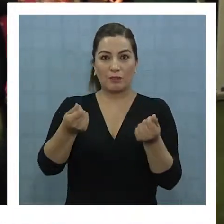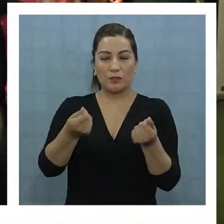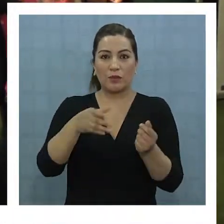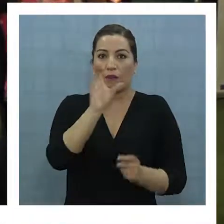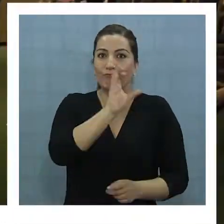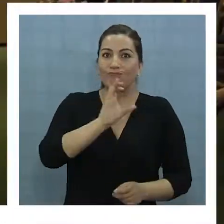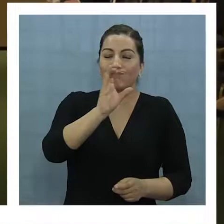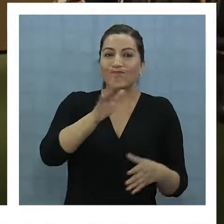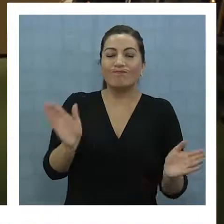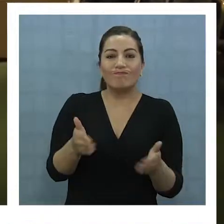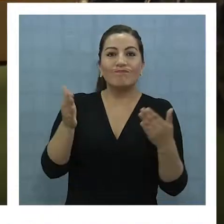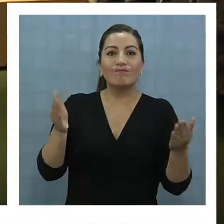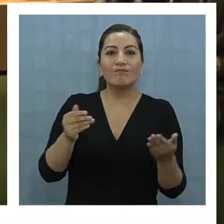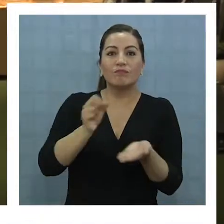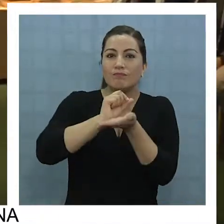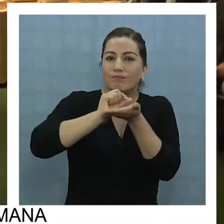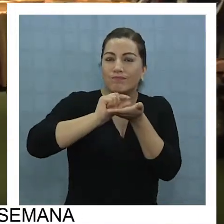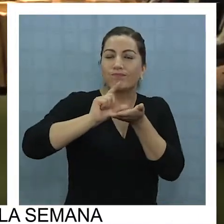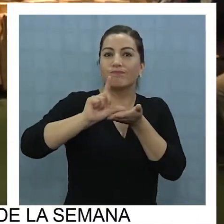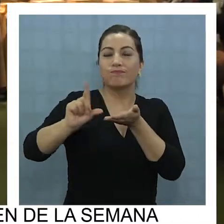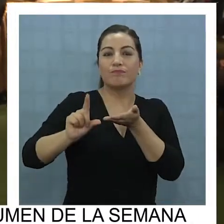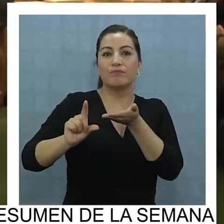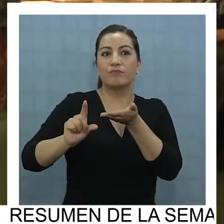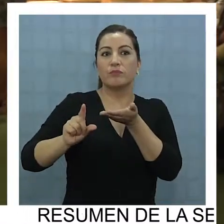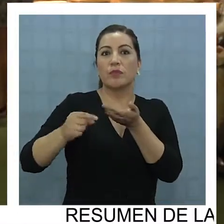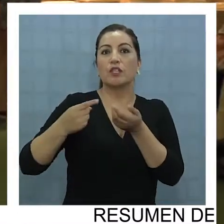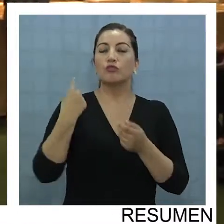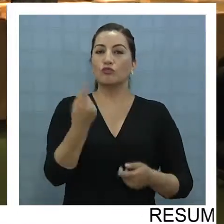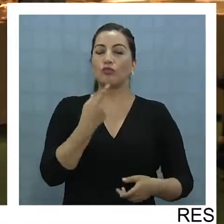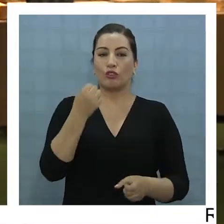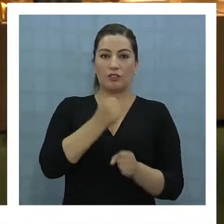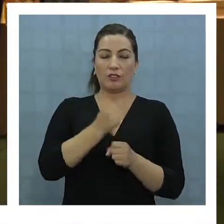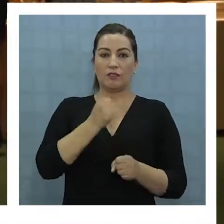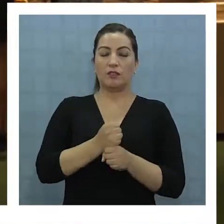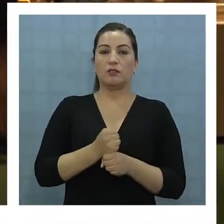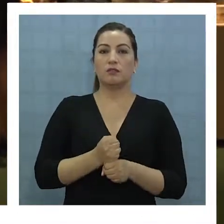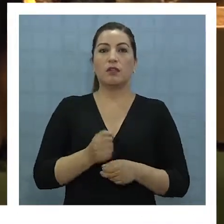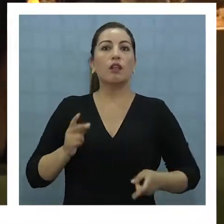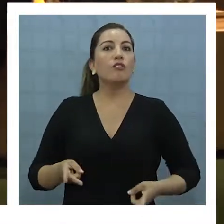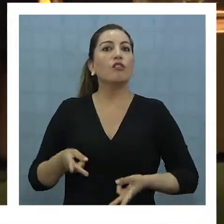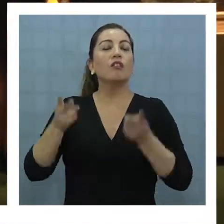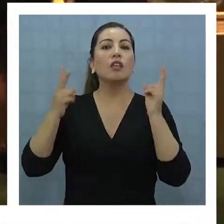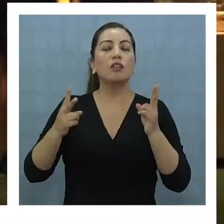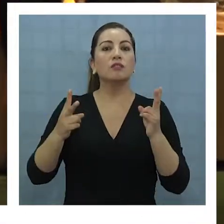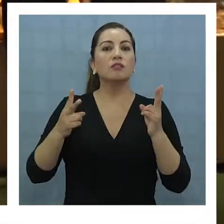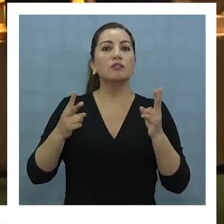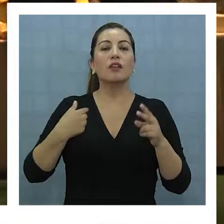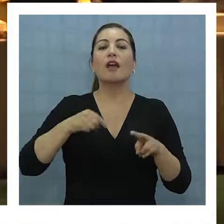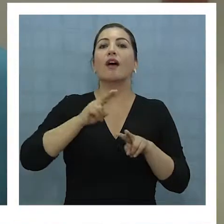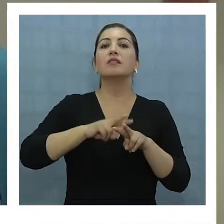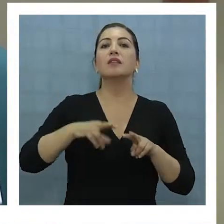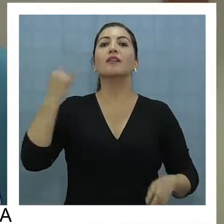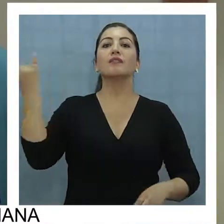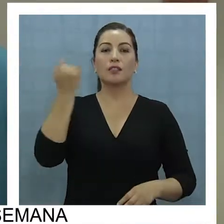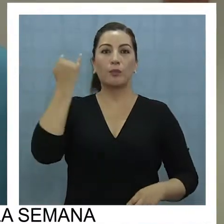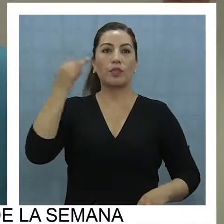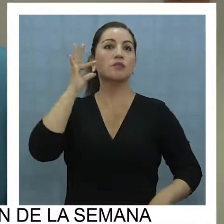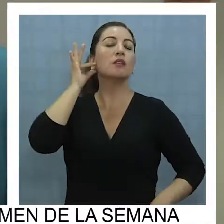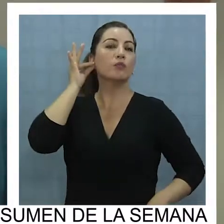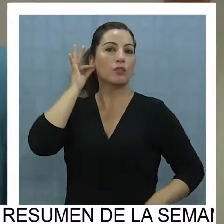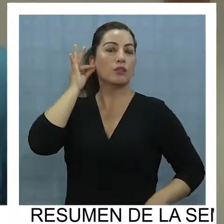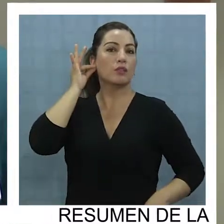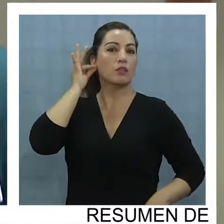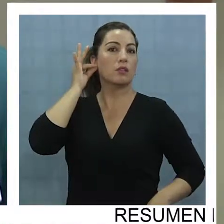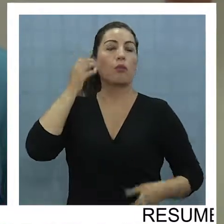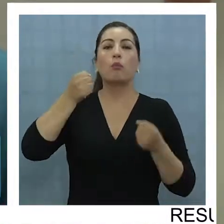buscando potenciar el microemprendimiento y el autoempleo. Y parte de los derechos tiene que ver con el proporcionar esta autonomía económica a las mujeres, que las